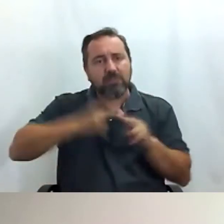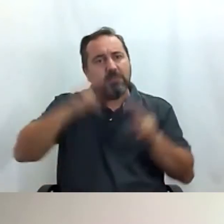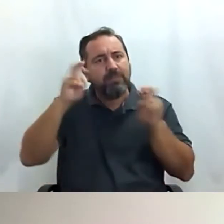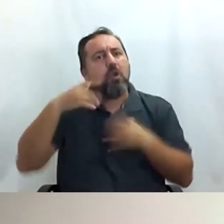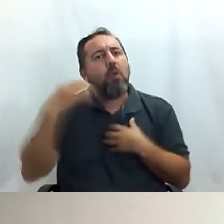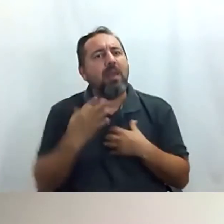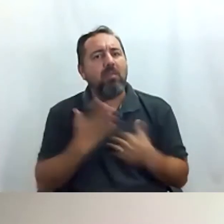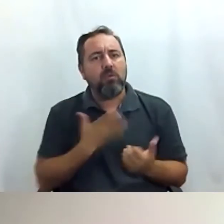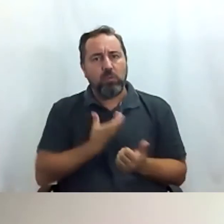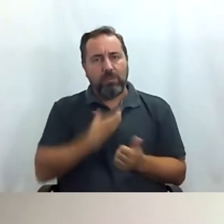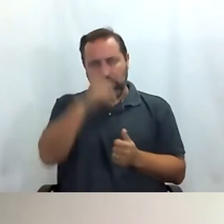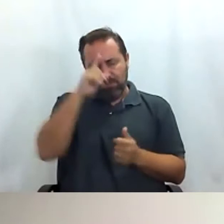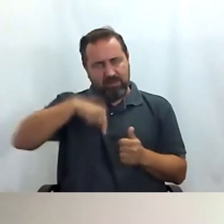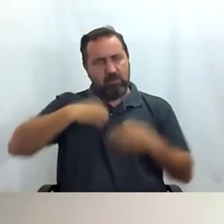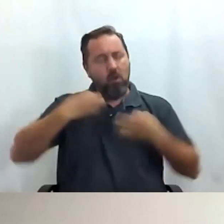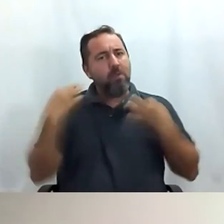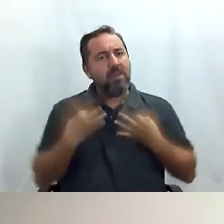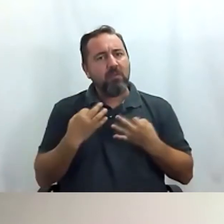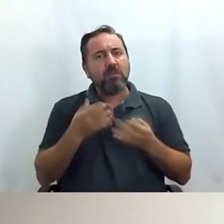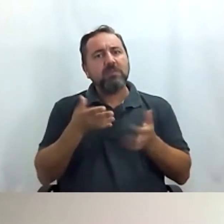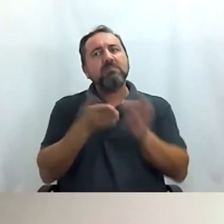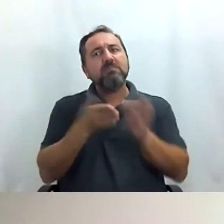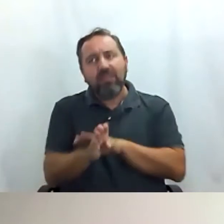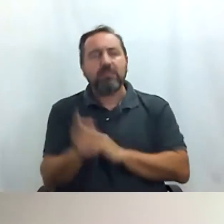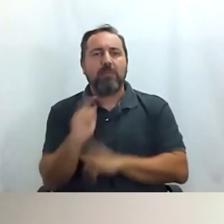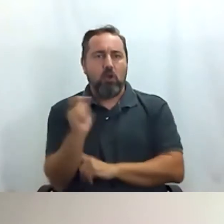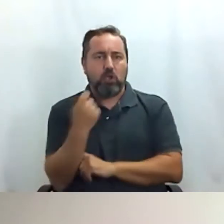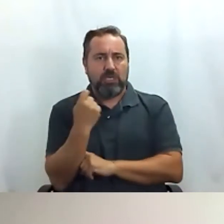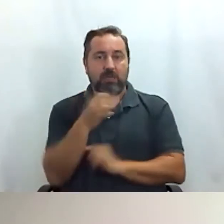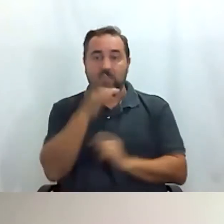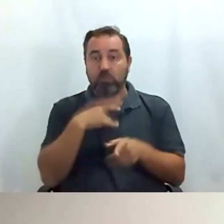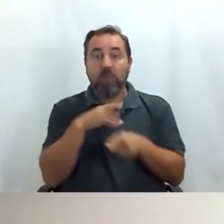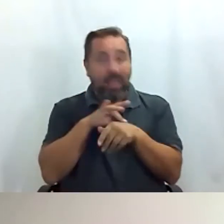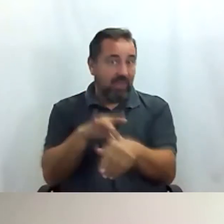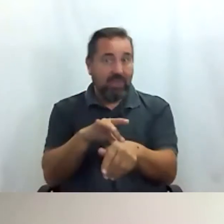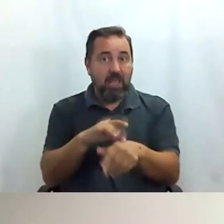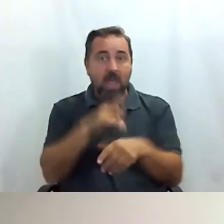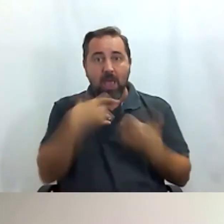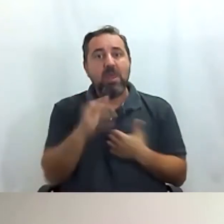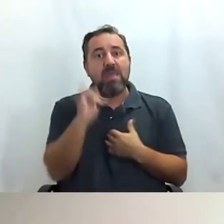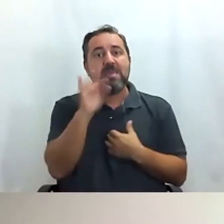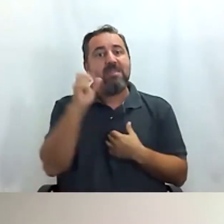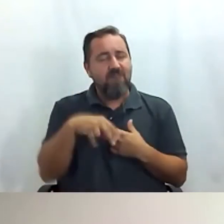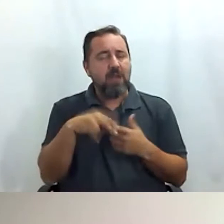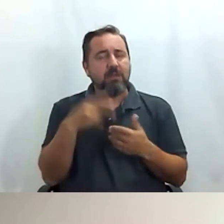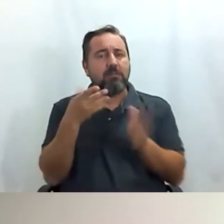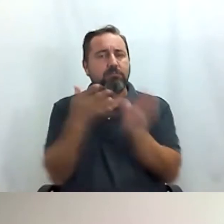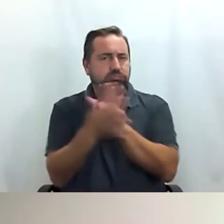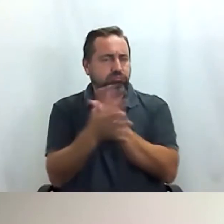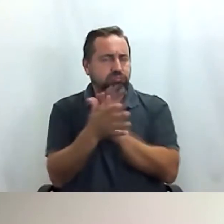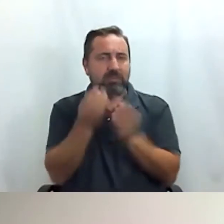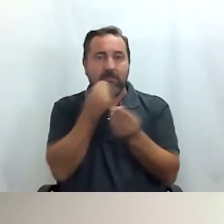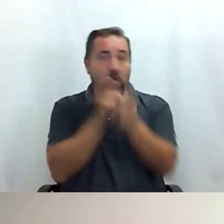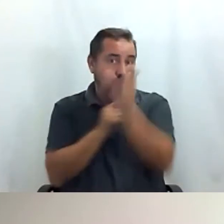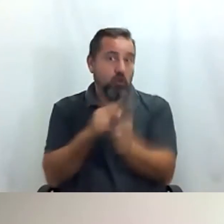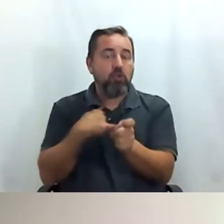Ayuntamiento de Madrid el conseguir esa accesibilidad. Por eso hemos hecho una guía que ahora os vas a presentar, Iván, que no hay mejor persona que él y aquí